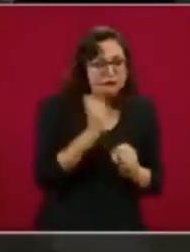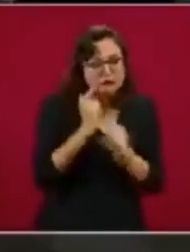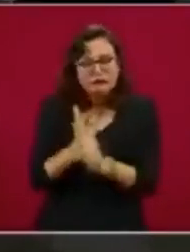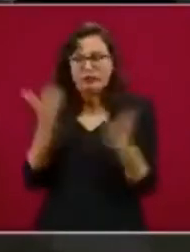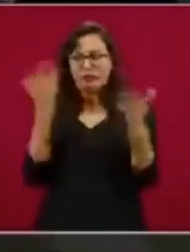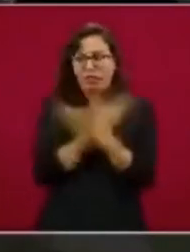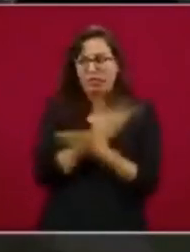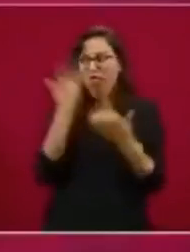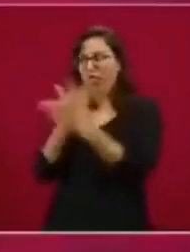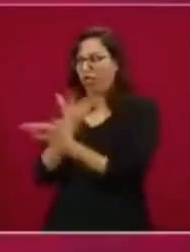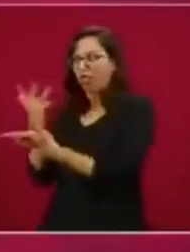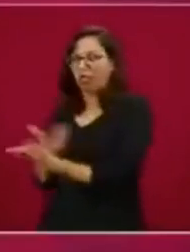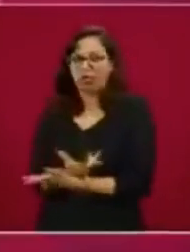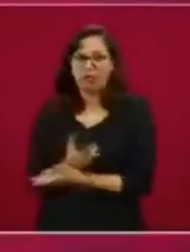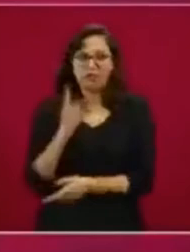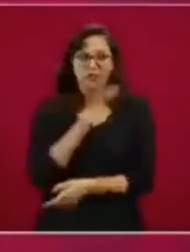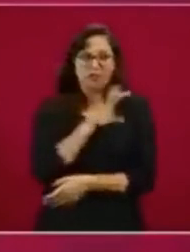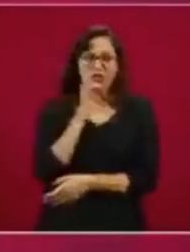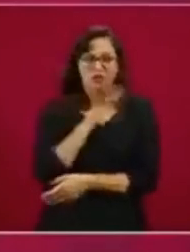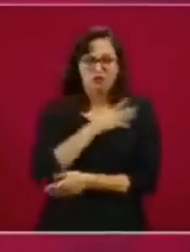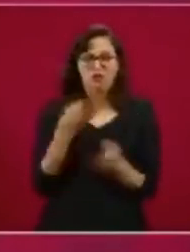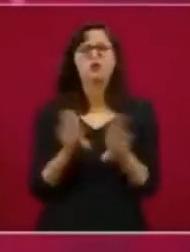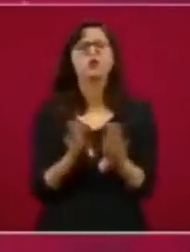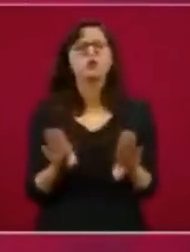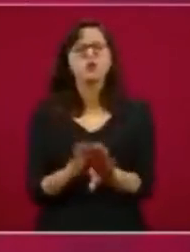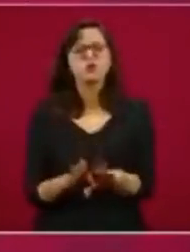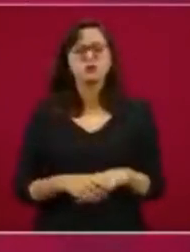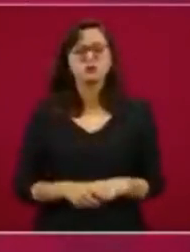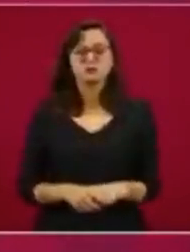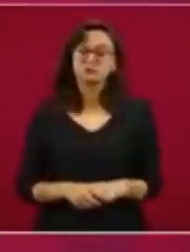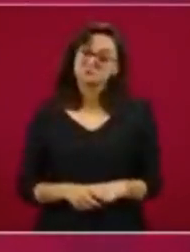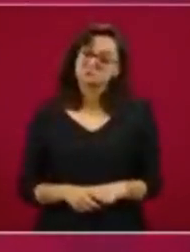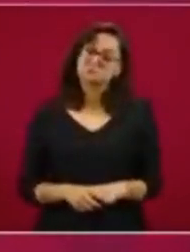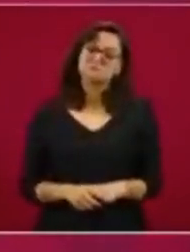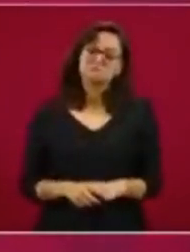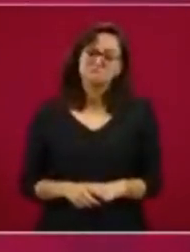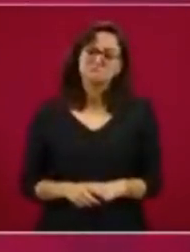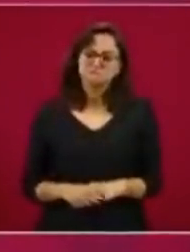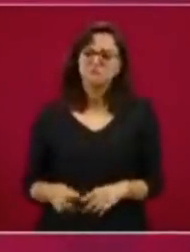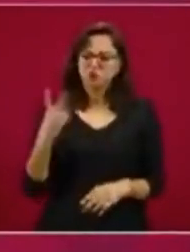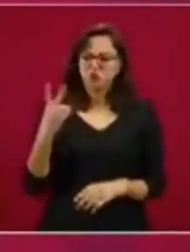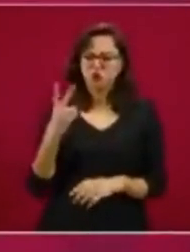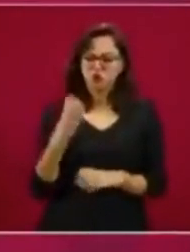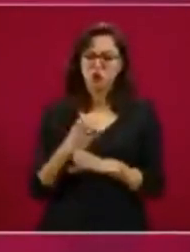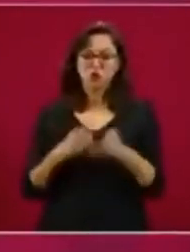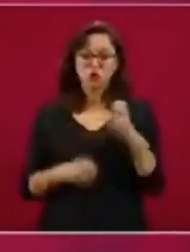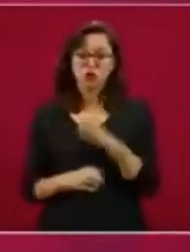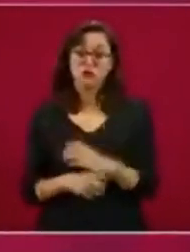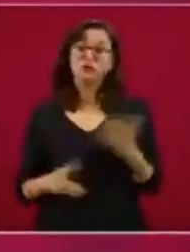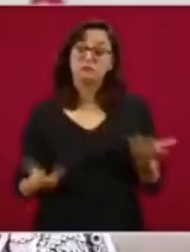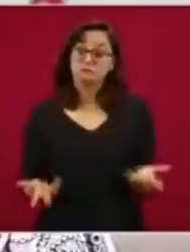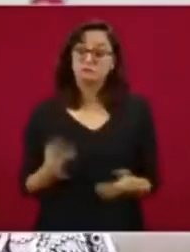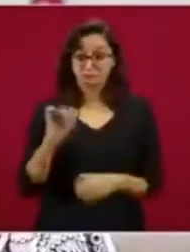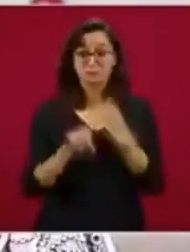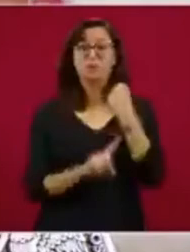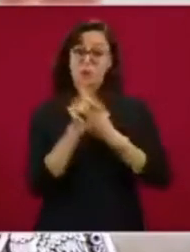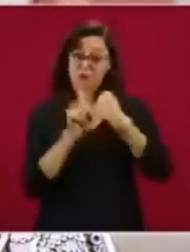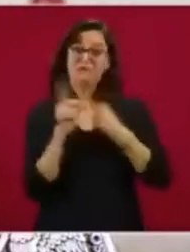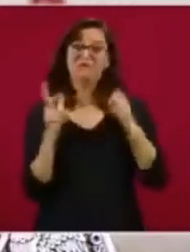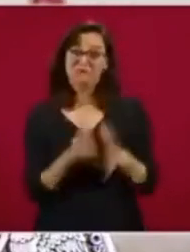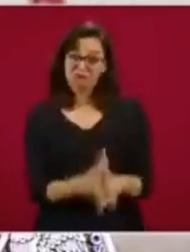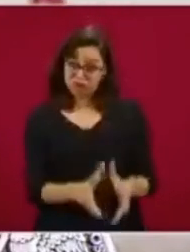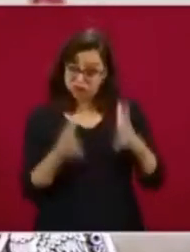es que está de buen tamaño el animal, o